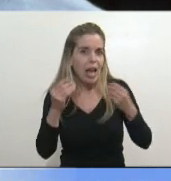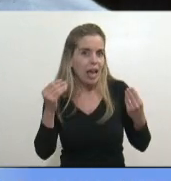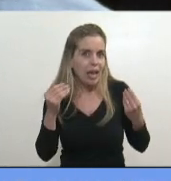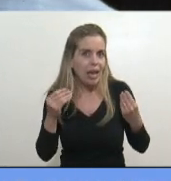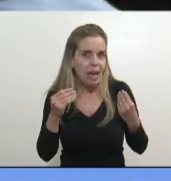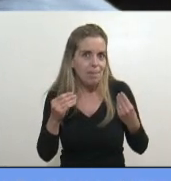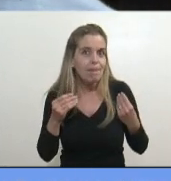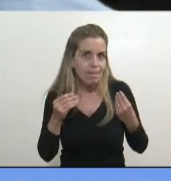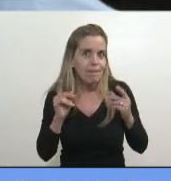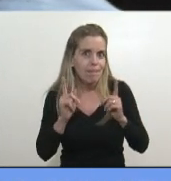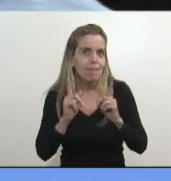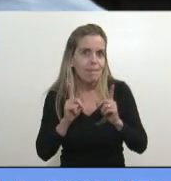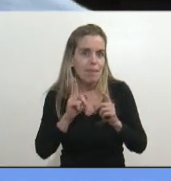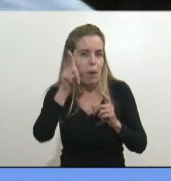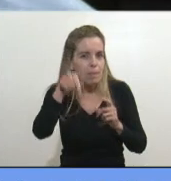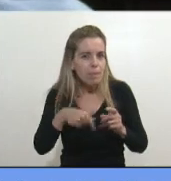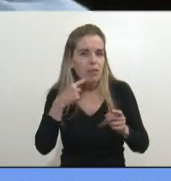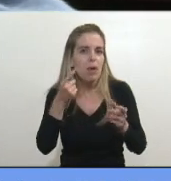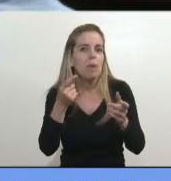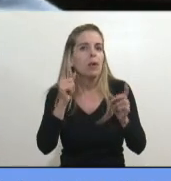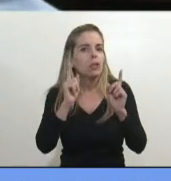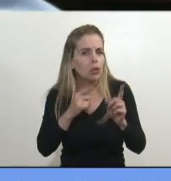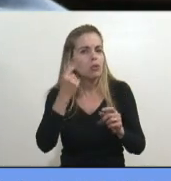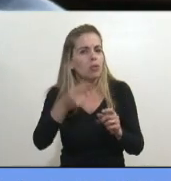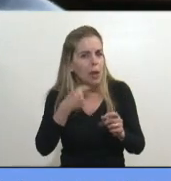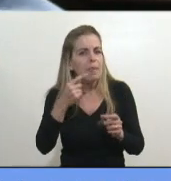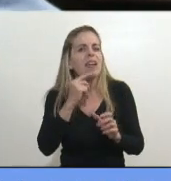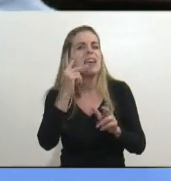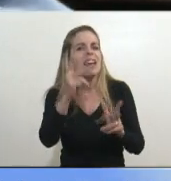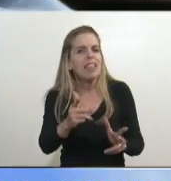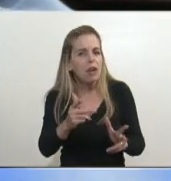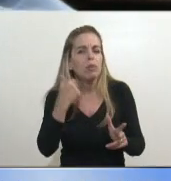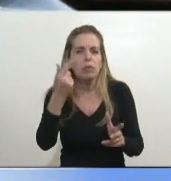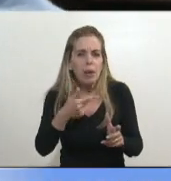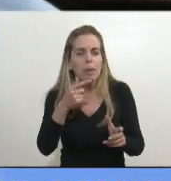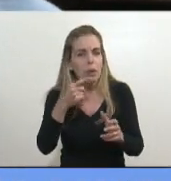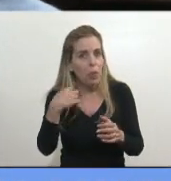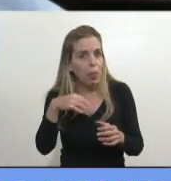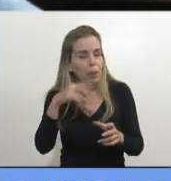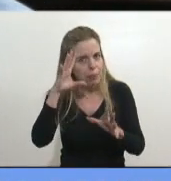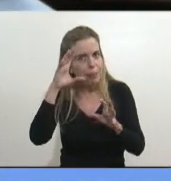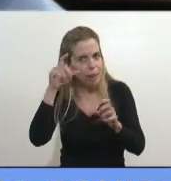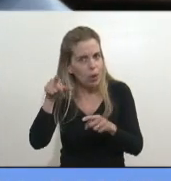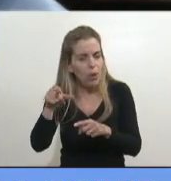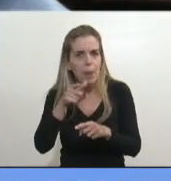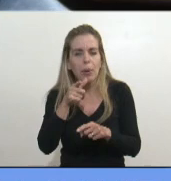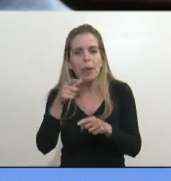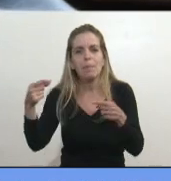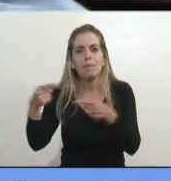con una base monetaria, siempre les digo, y siempre les voy a decir, porque les tengo que recordar, porque tienen amnesia,